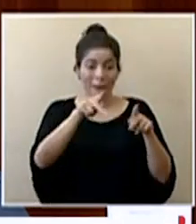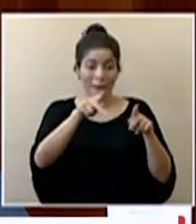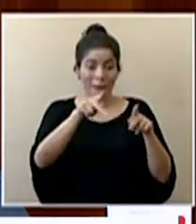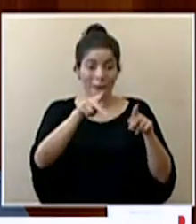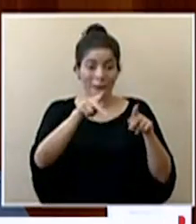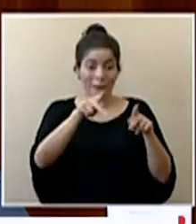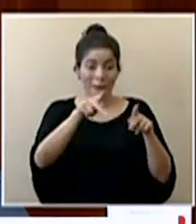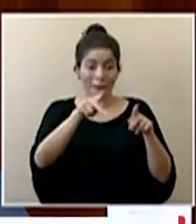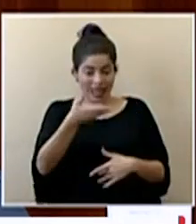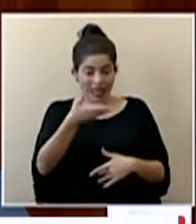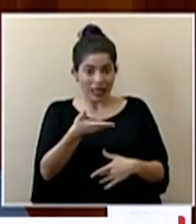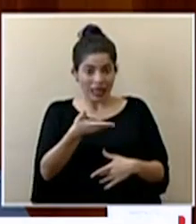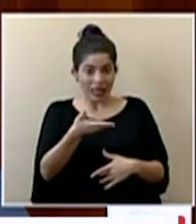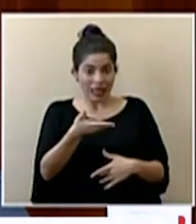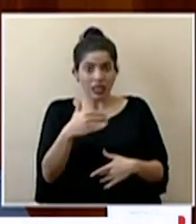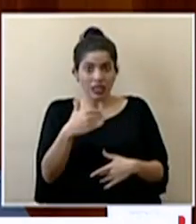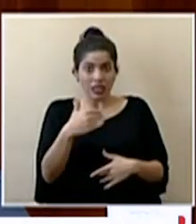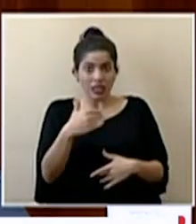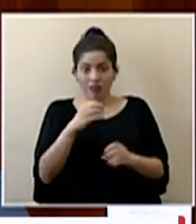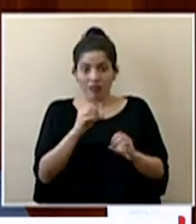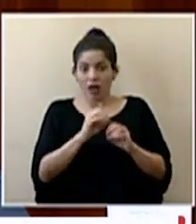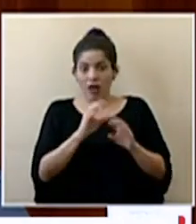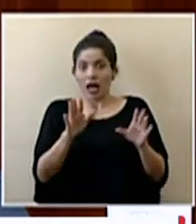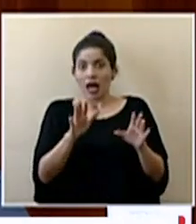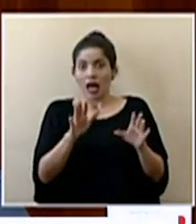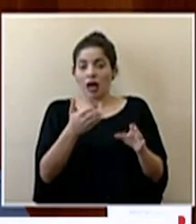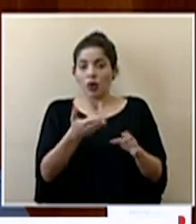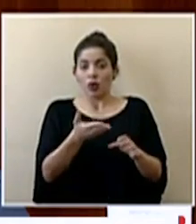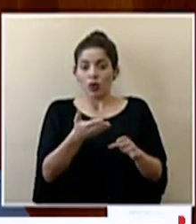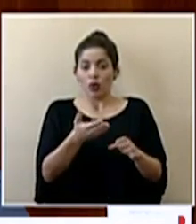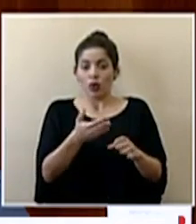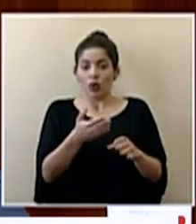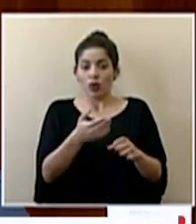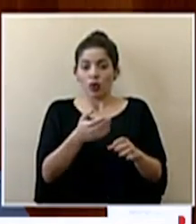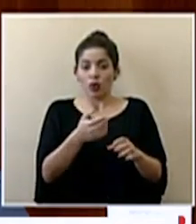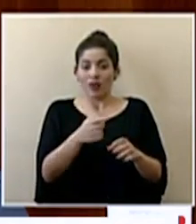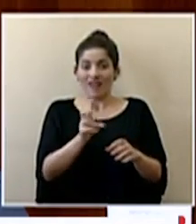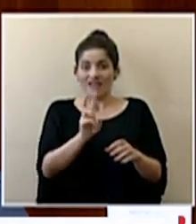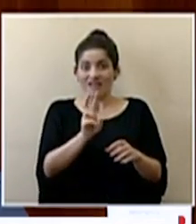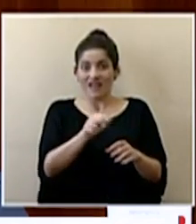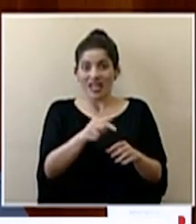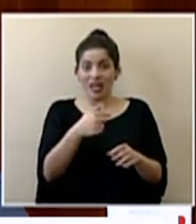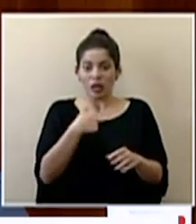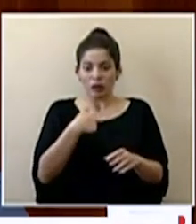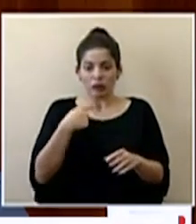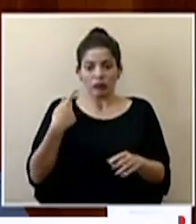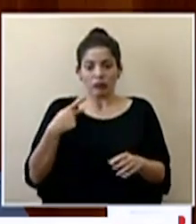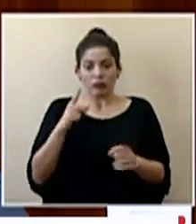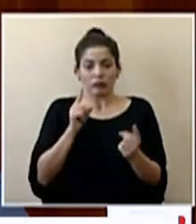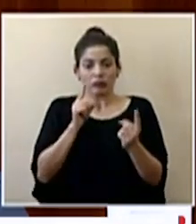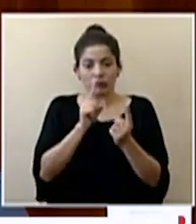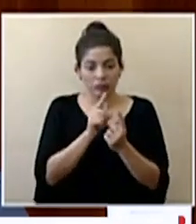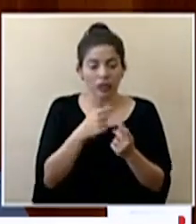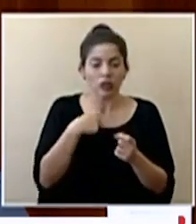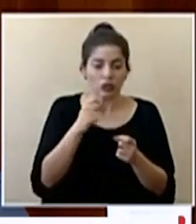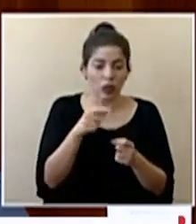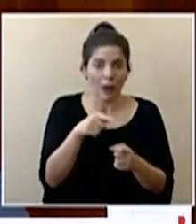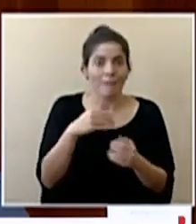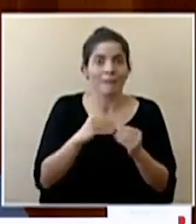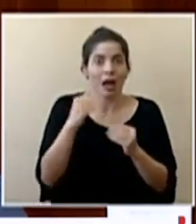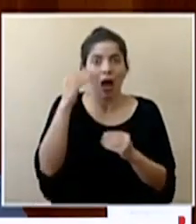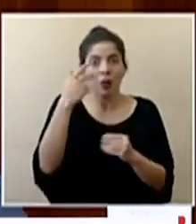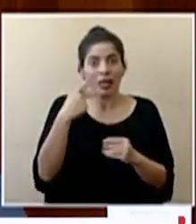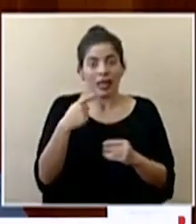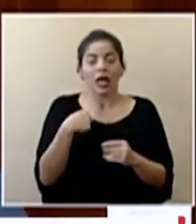ya está con un asunto claro de manejo de virus y que hay una exposición en ese sentido incrementada